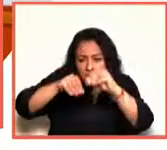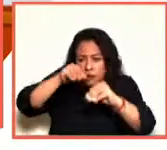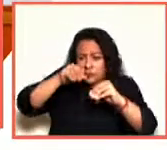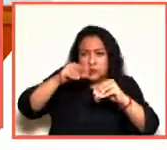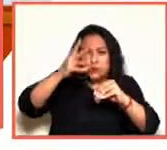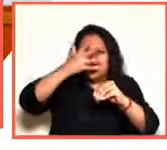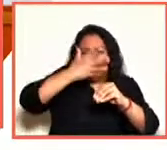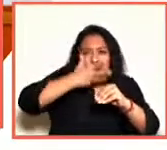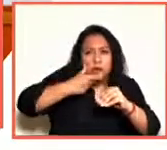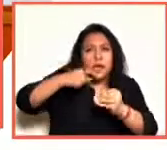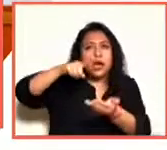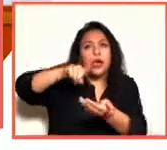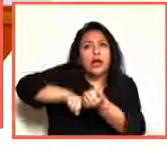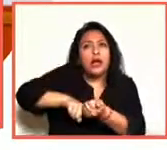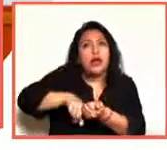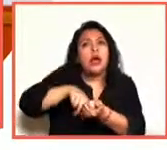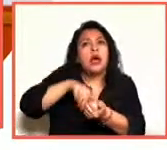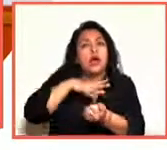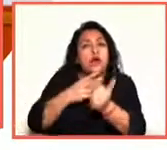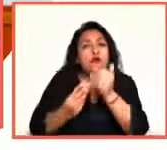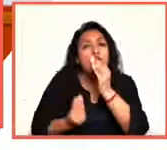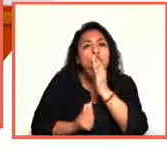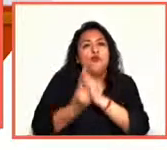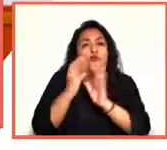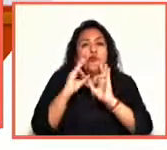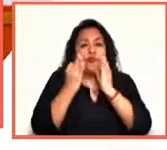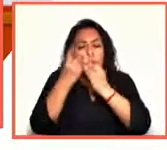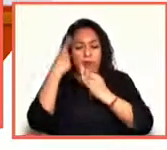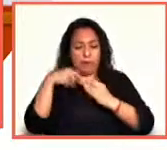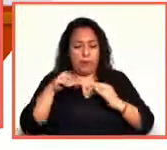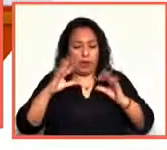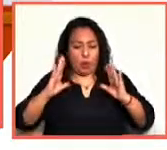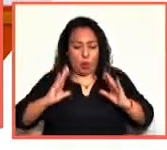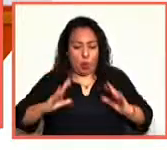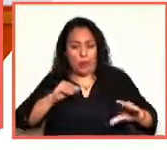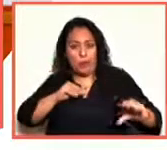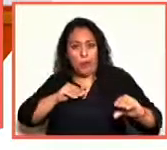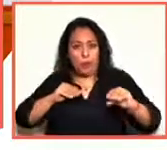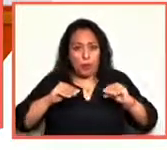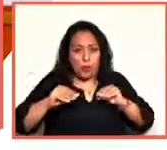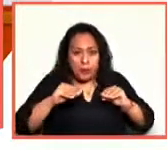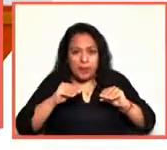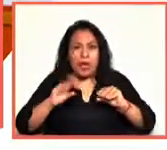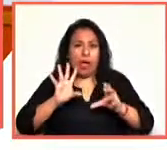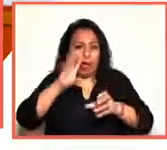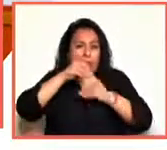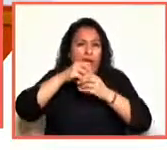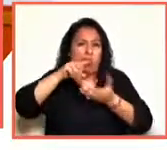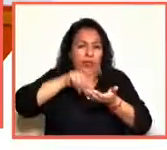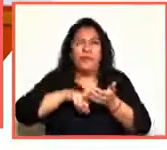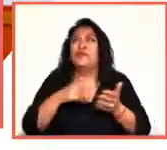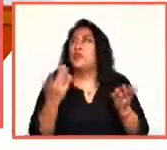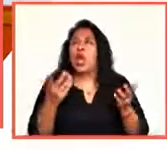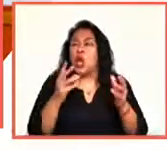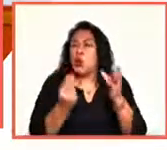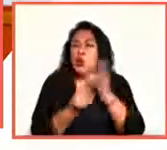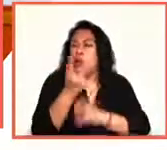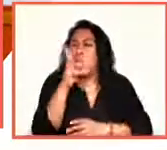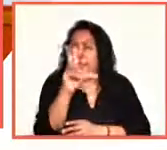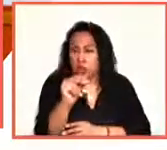incluido en nuevas formas de moverse, está incluido diferentes, digamos, no nuevas, sino diferentes formas